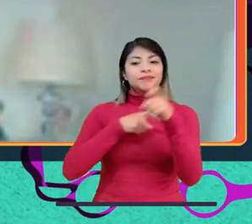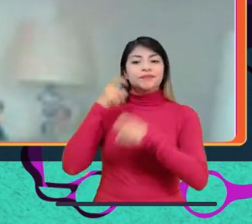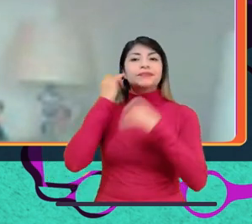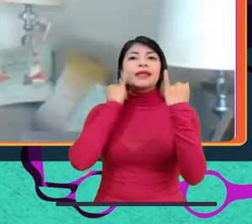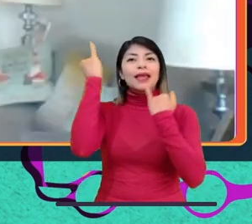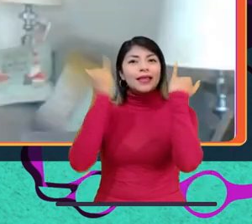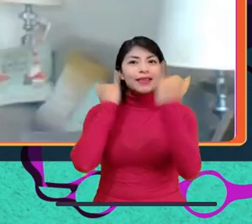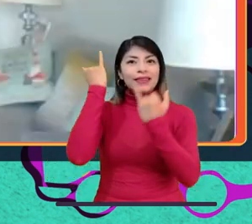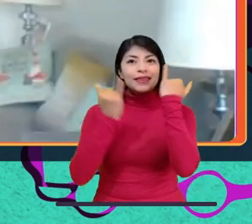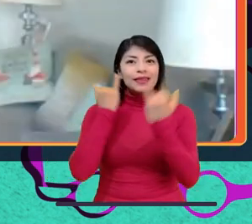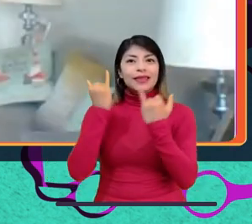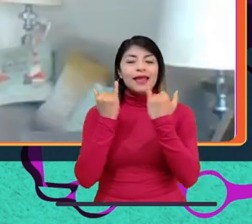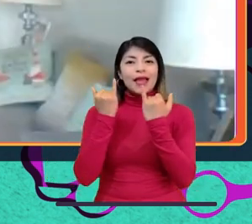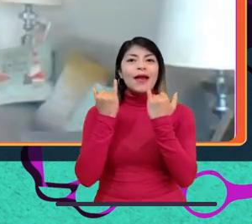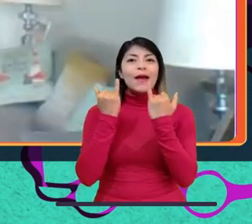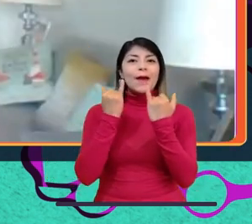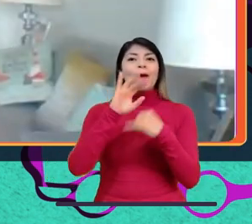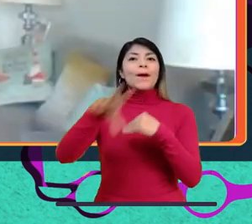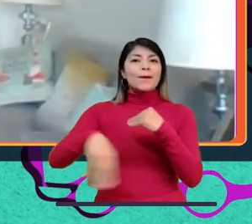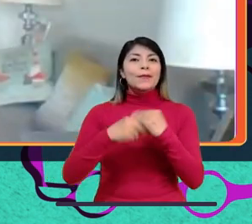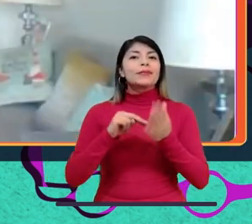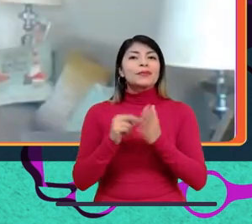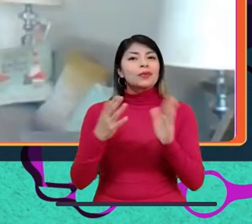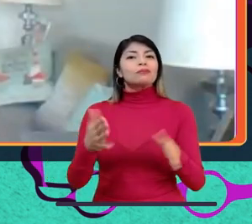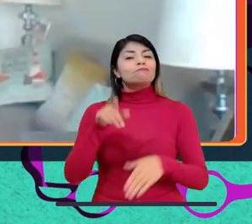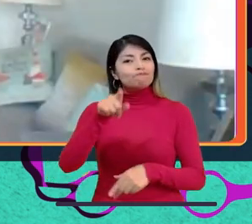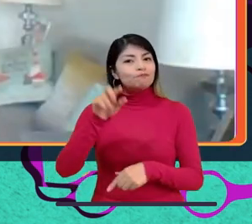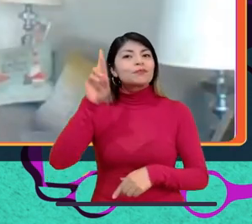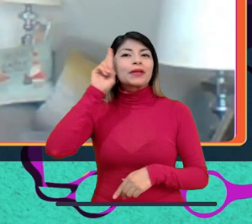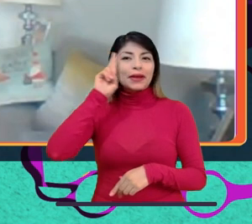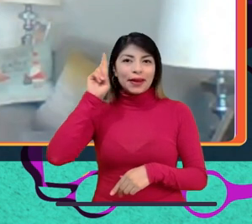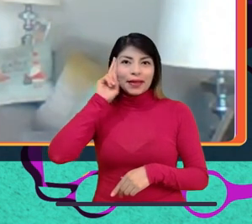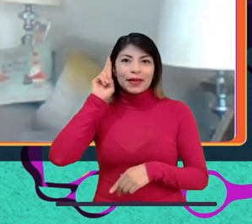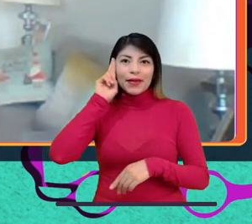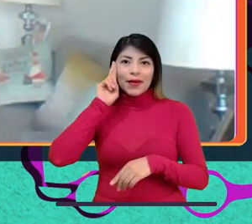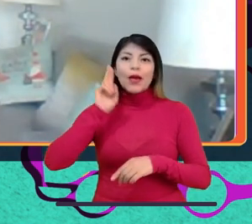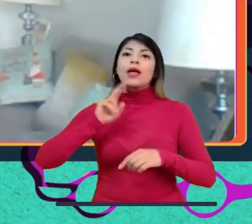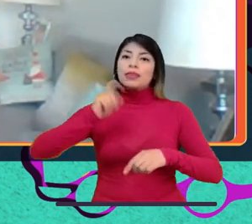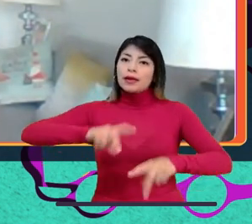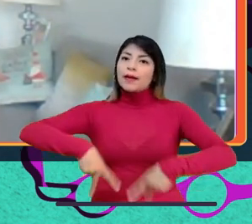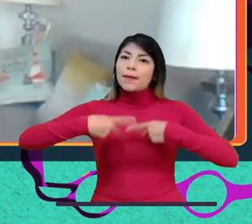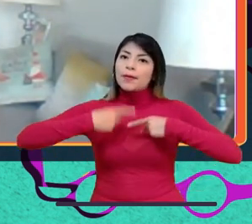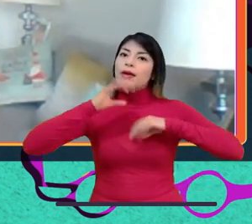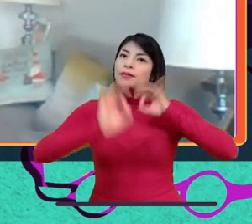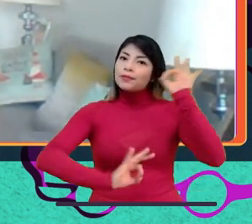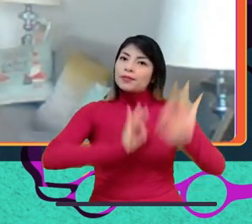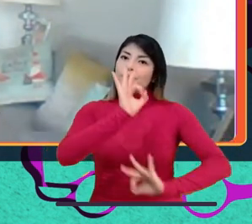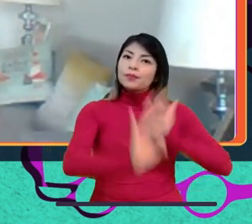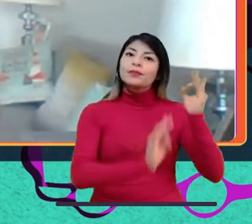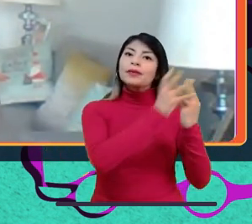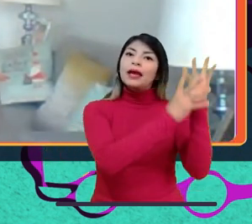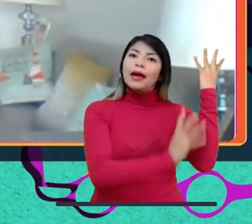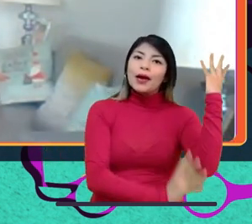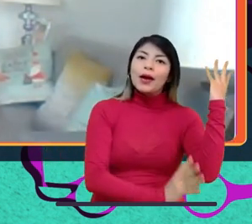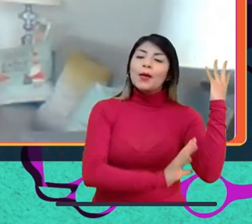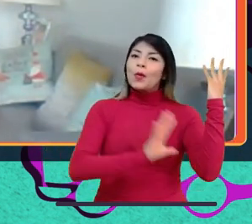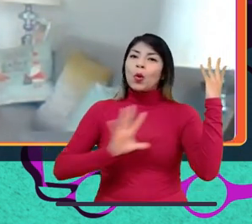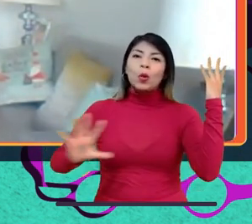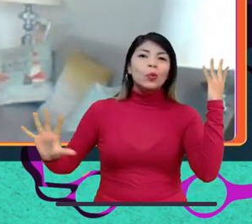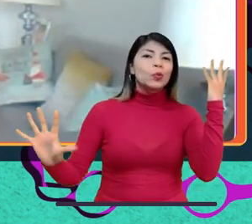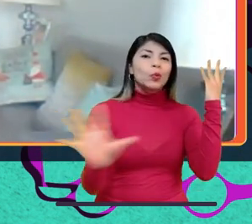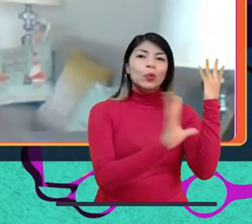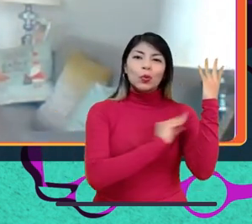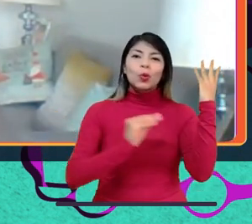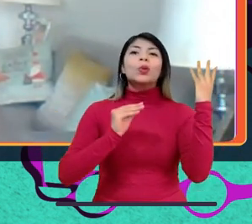acaba de pensar toda mi idea, pero tiene mucha razón. Hay que valorar la vida de los